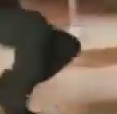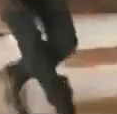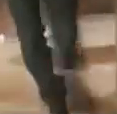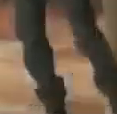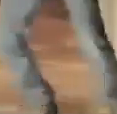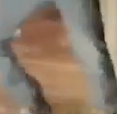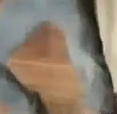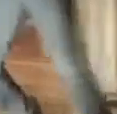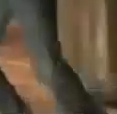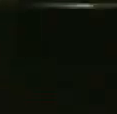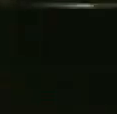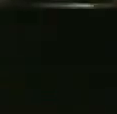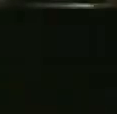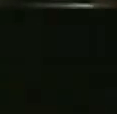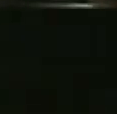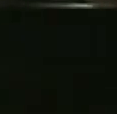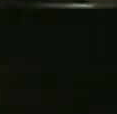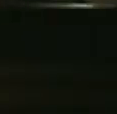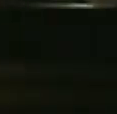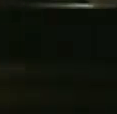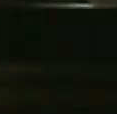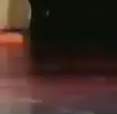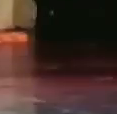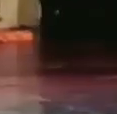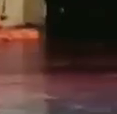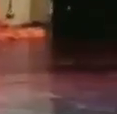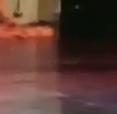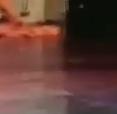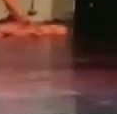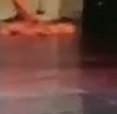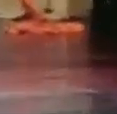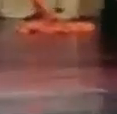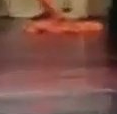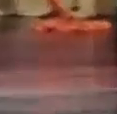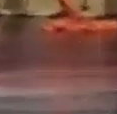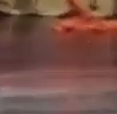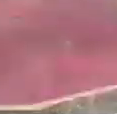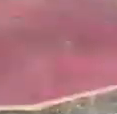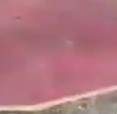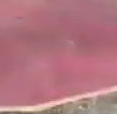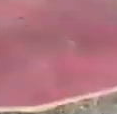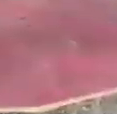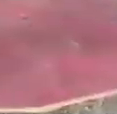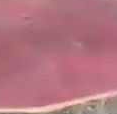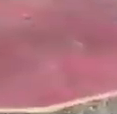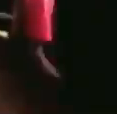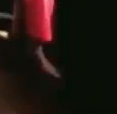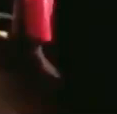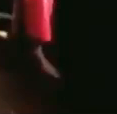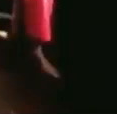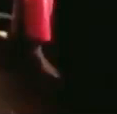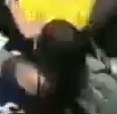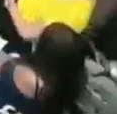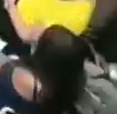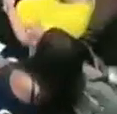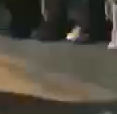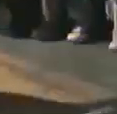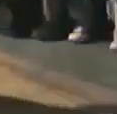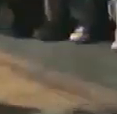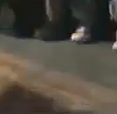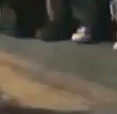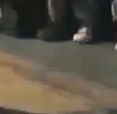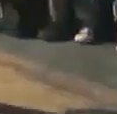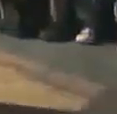el festival se ha convertido en espacio para la visibilización de las artes escénicas, comprometidas con las más nobles causas de la